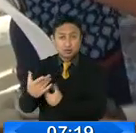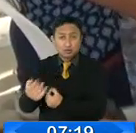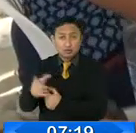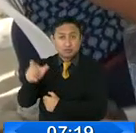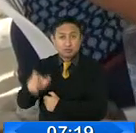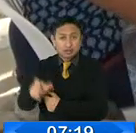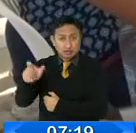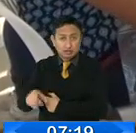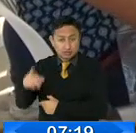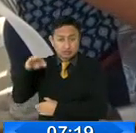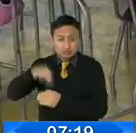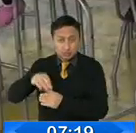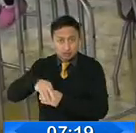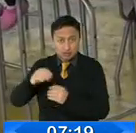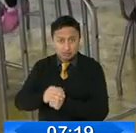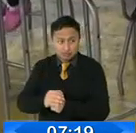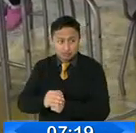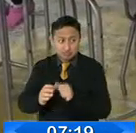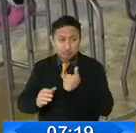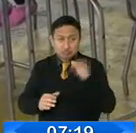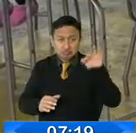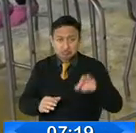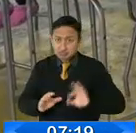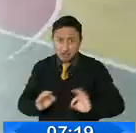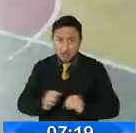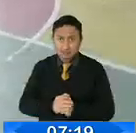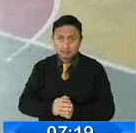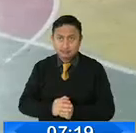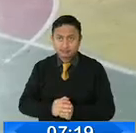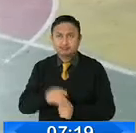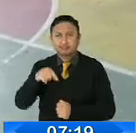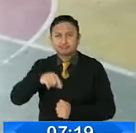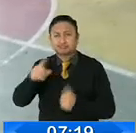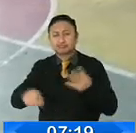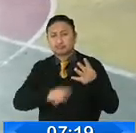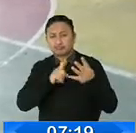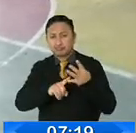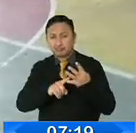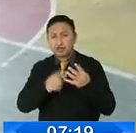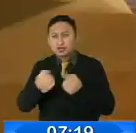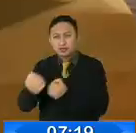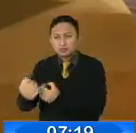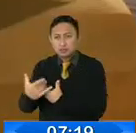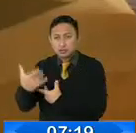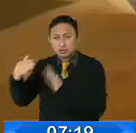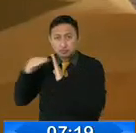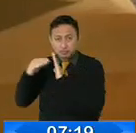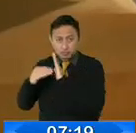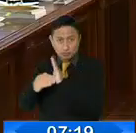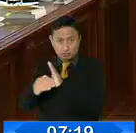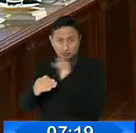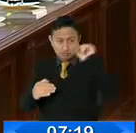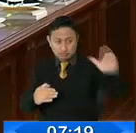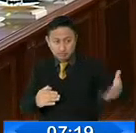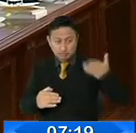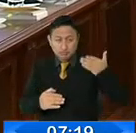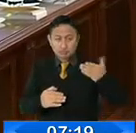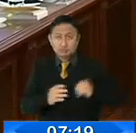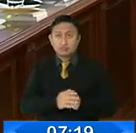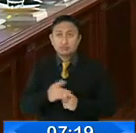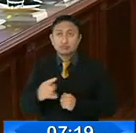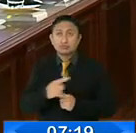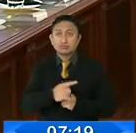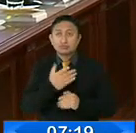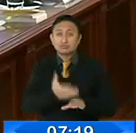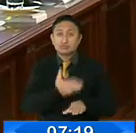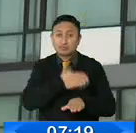ciudadanos que sufragaron y los que no lo hicieron. Existen inconsistencias entre la información de los padrones electorales y la obtenida en la